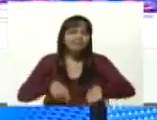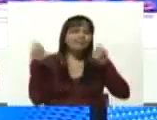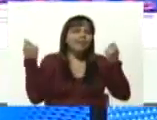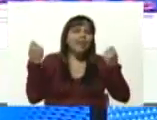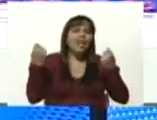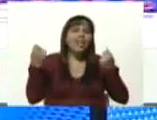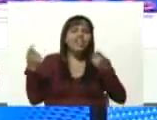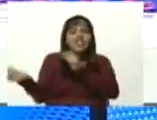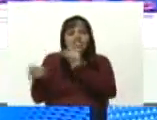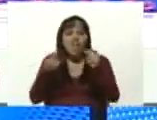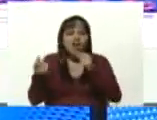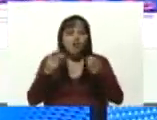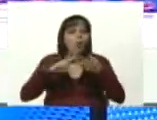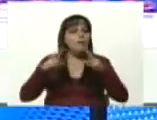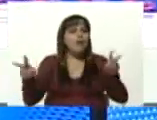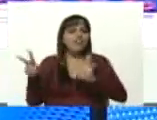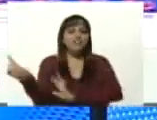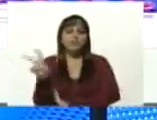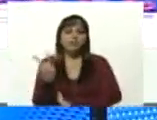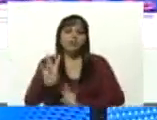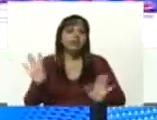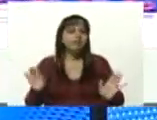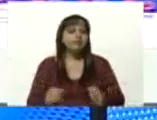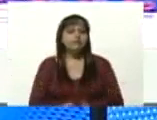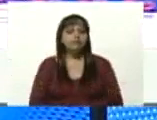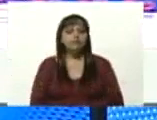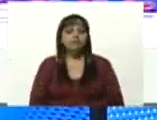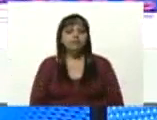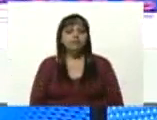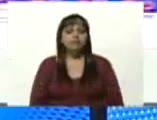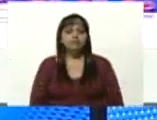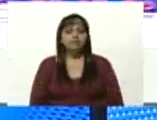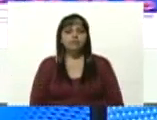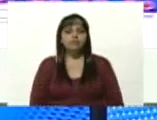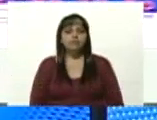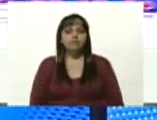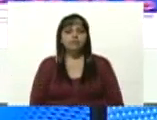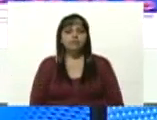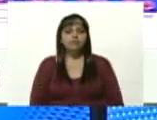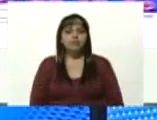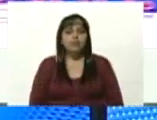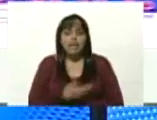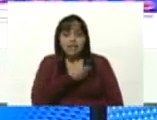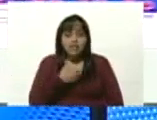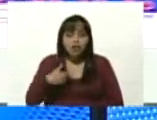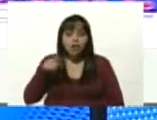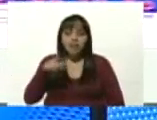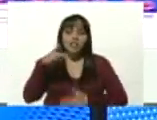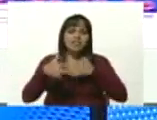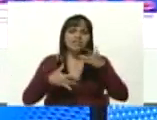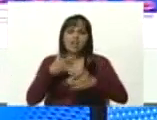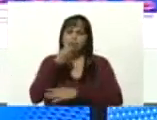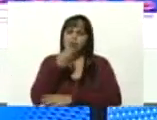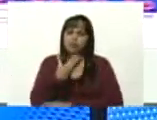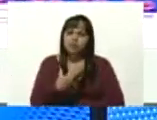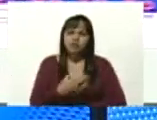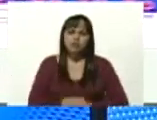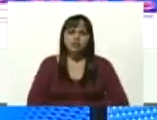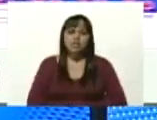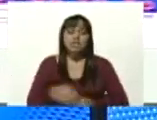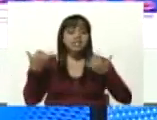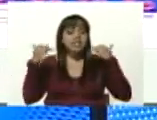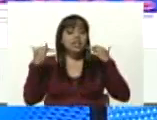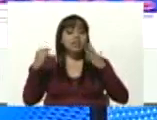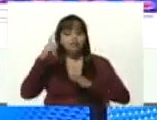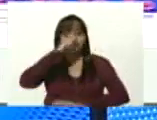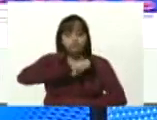paz de Venezuela y quiero yo en este acto tan bonito celebrando los